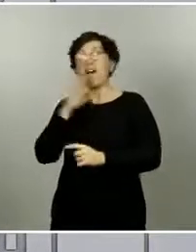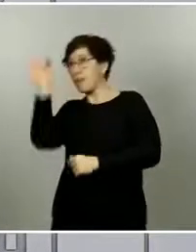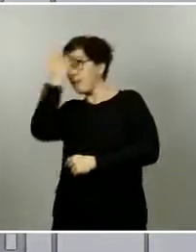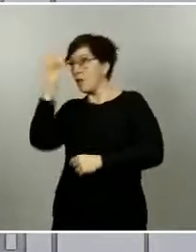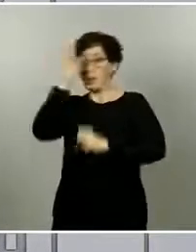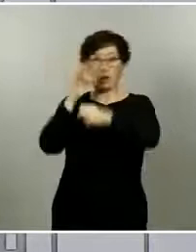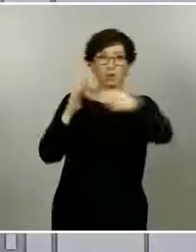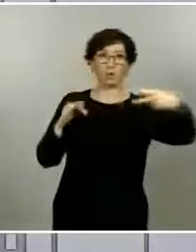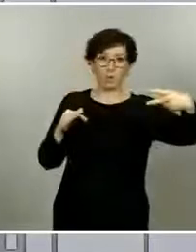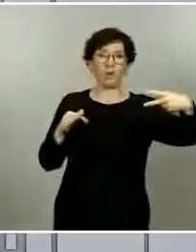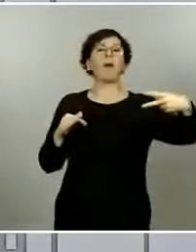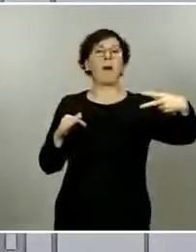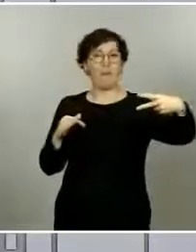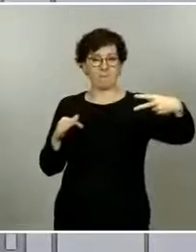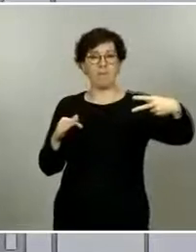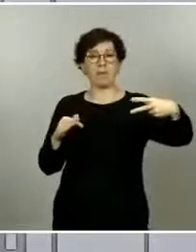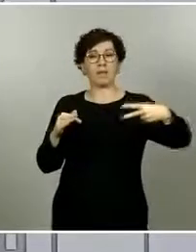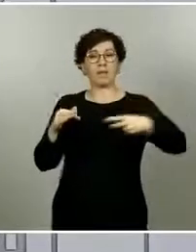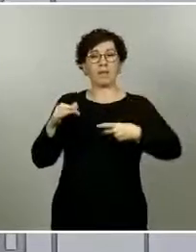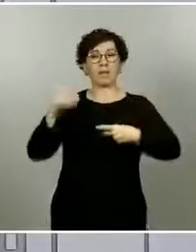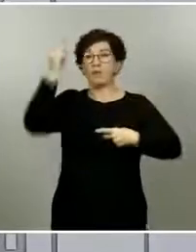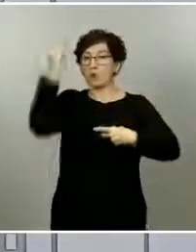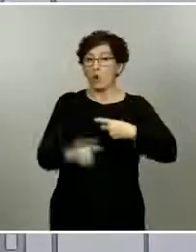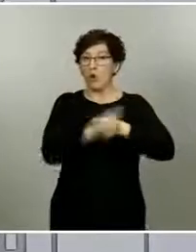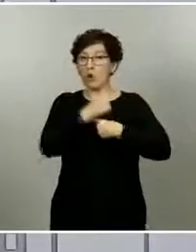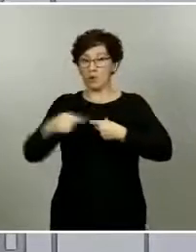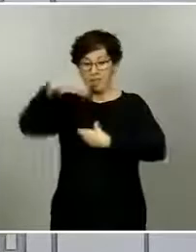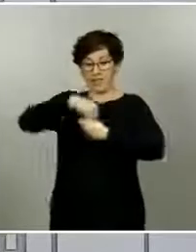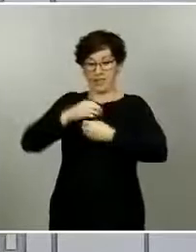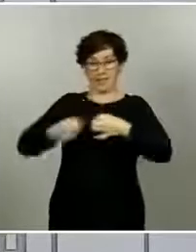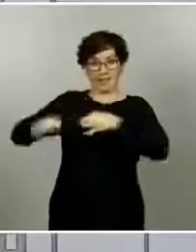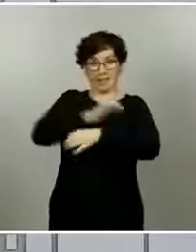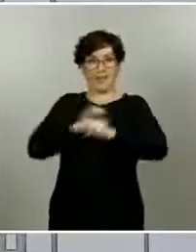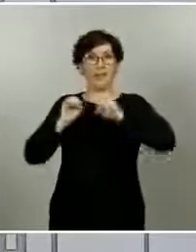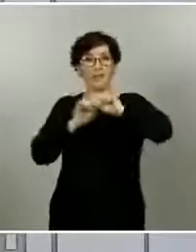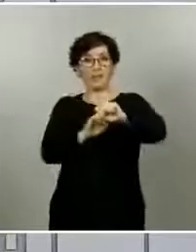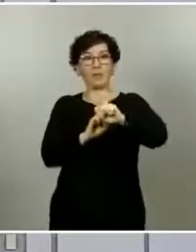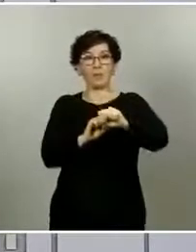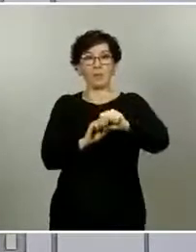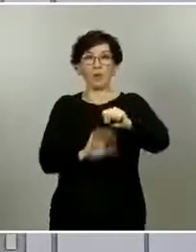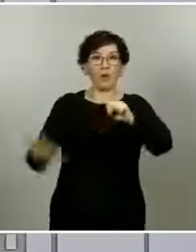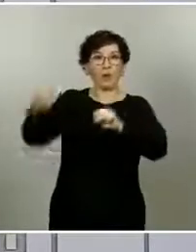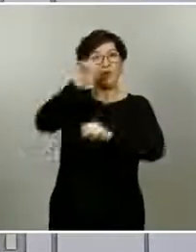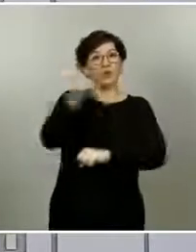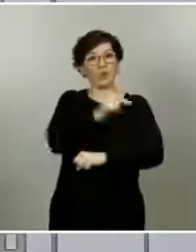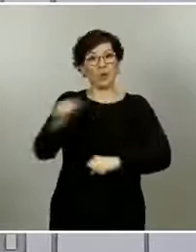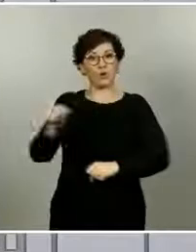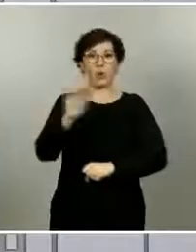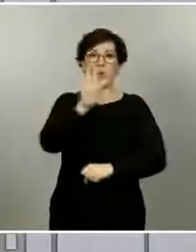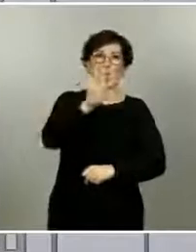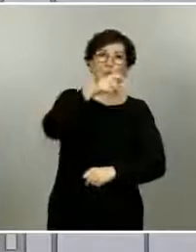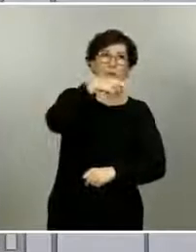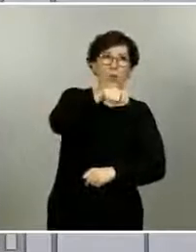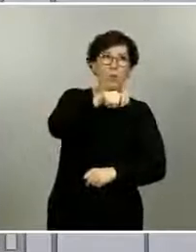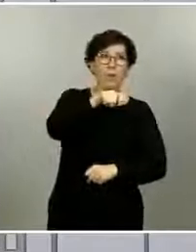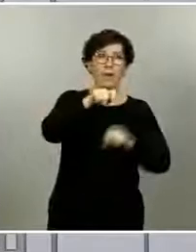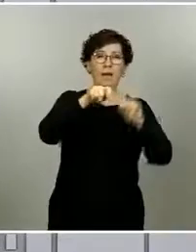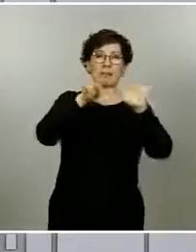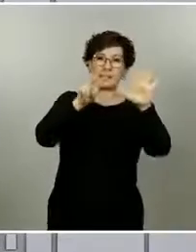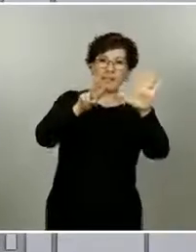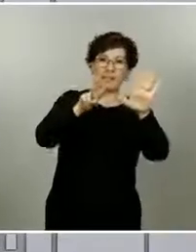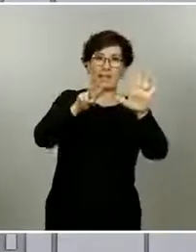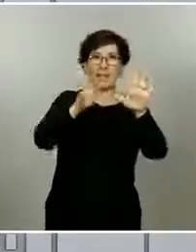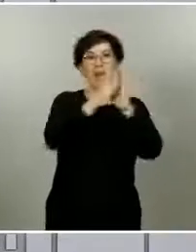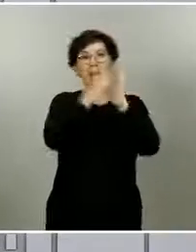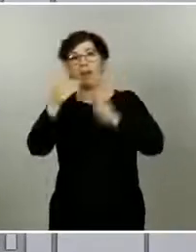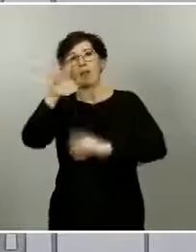que la prevalencia total de anticuerpos en la población española es entre el 4,7 y el 5,4, con un